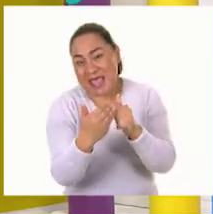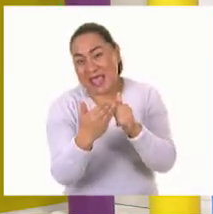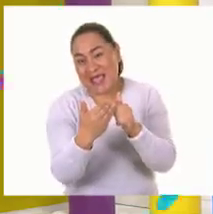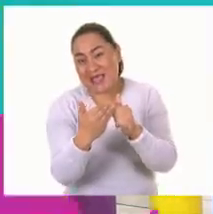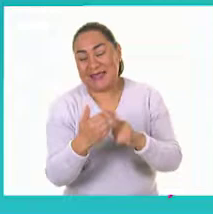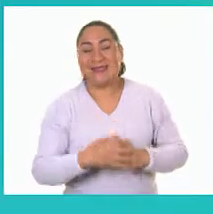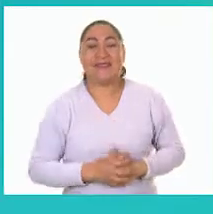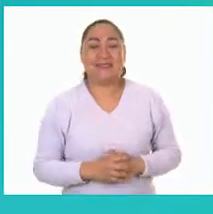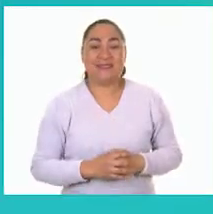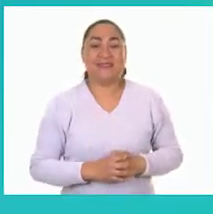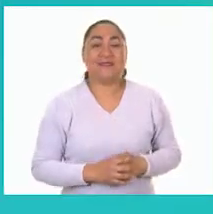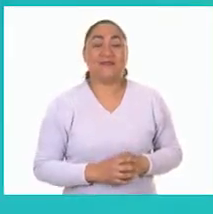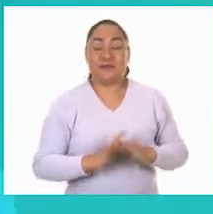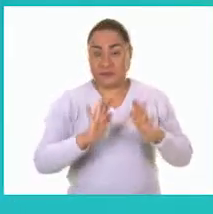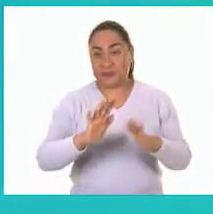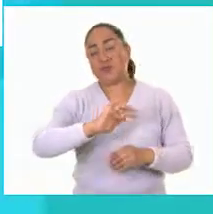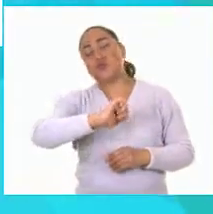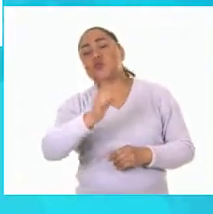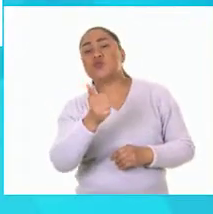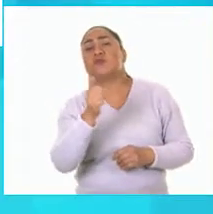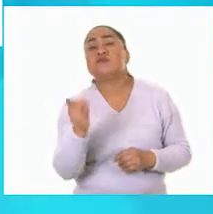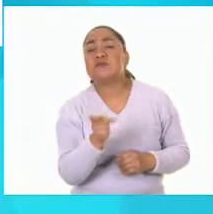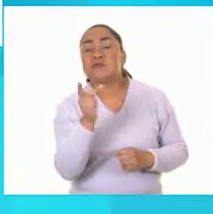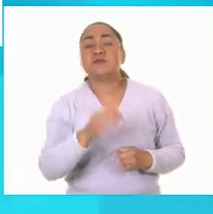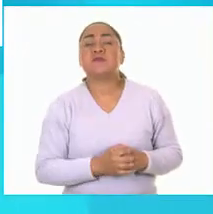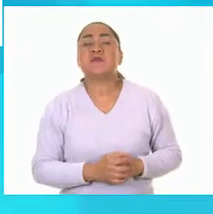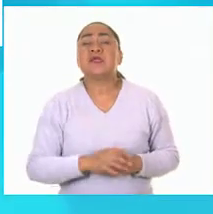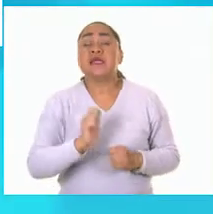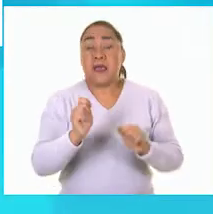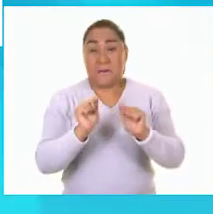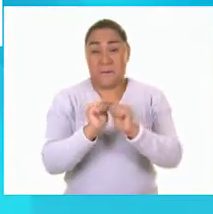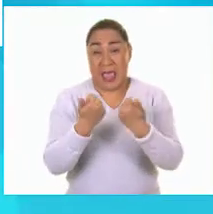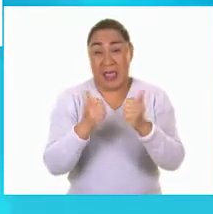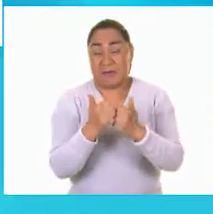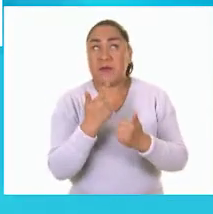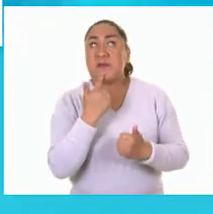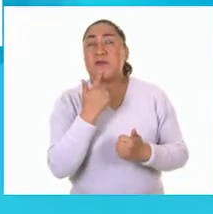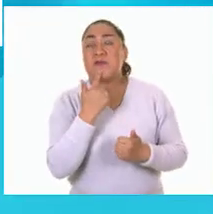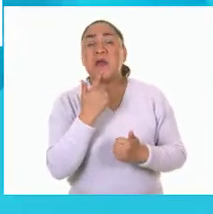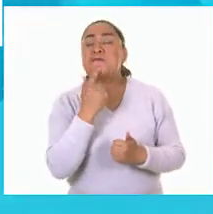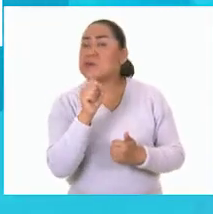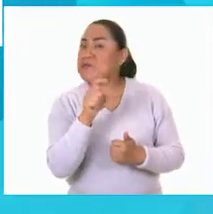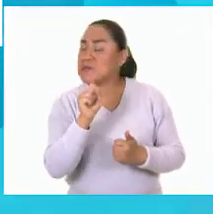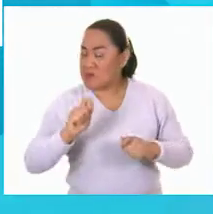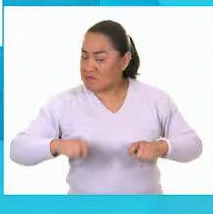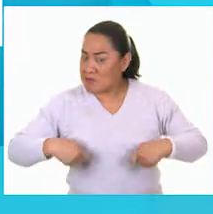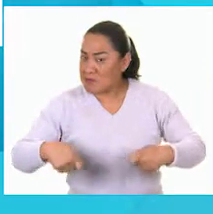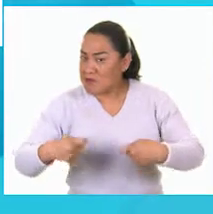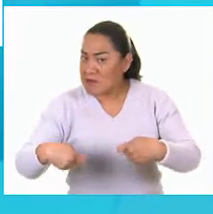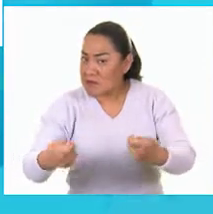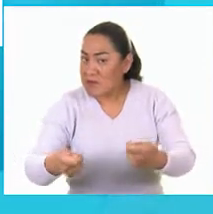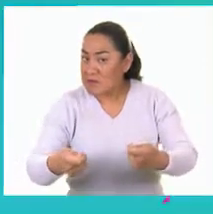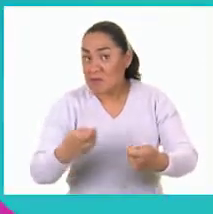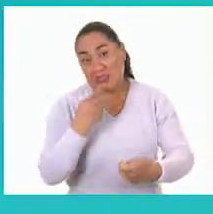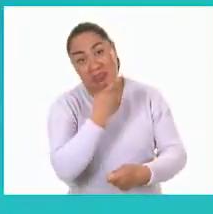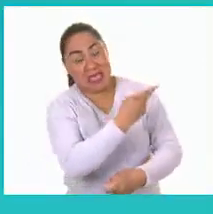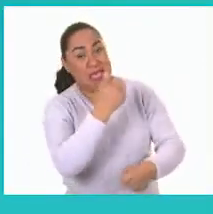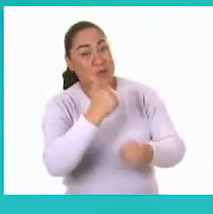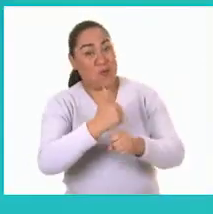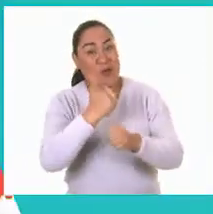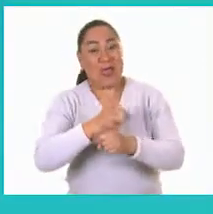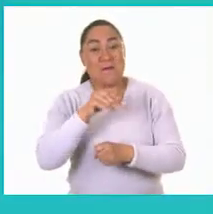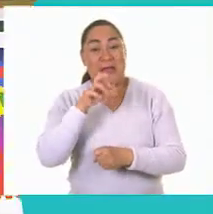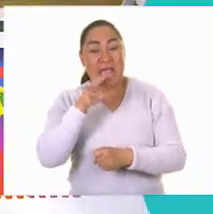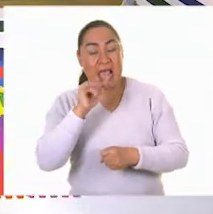en el video ¿listo Erick? la siguiente el sabor del pan no ha cambiado dice la abuelita María ¿tú qué opinas Erick? ¿es